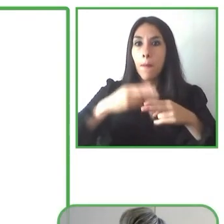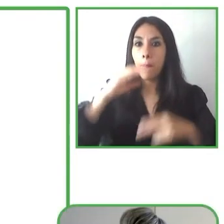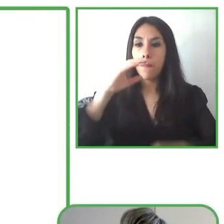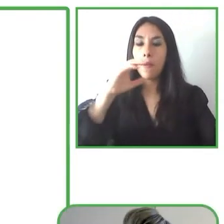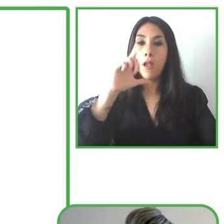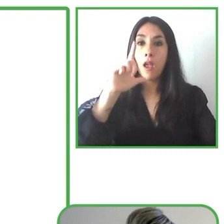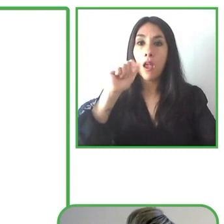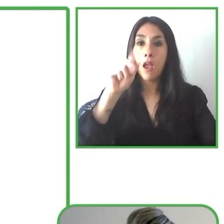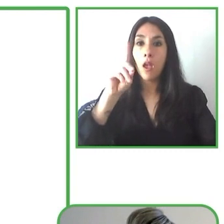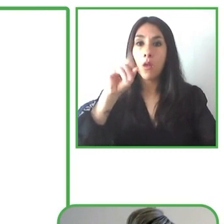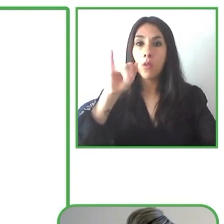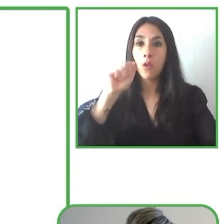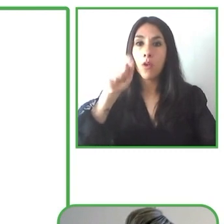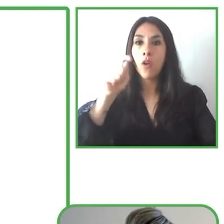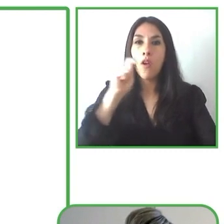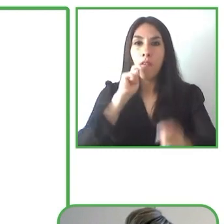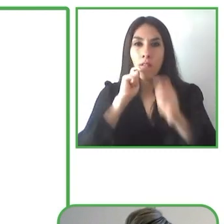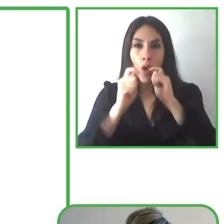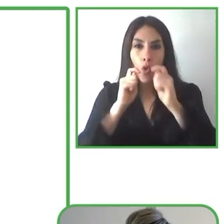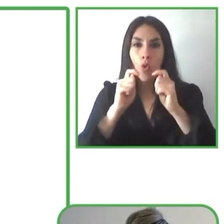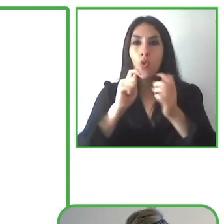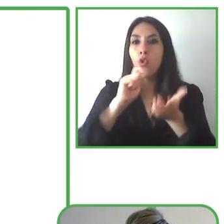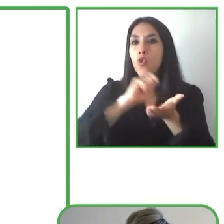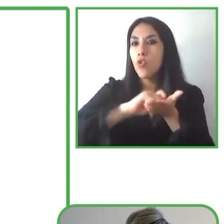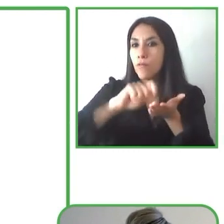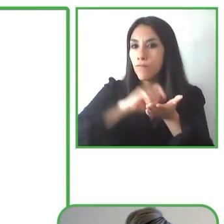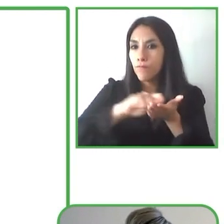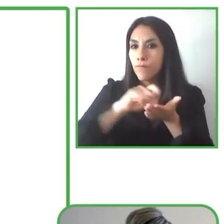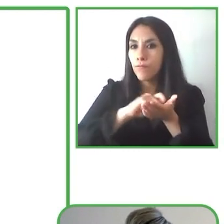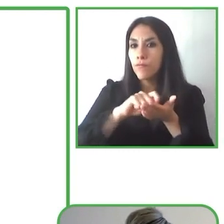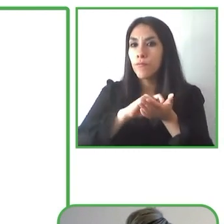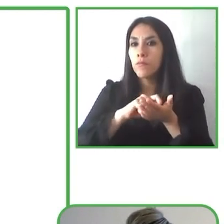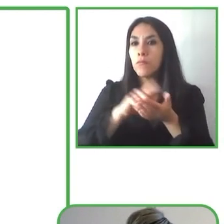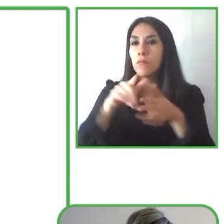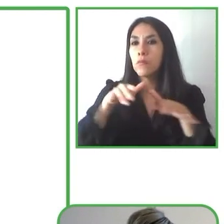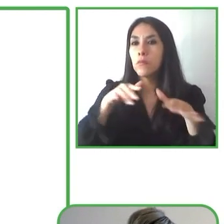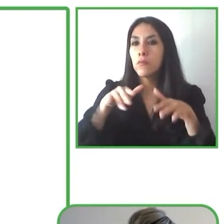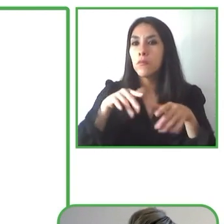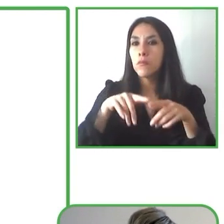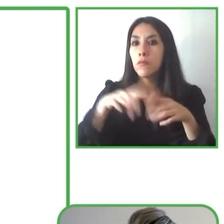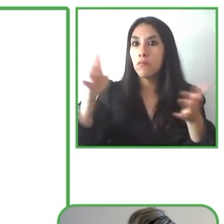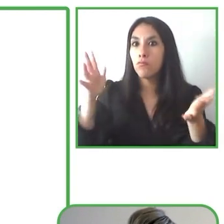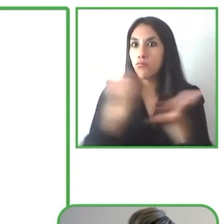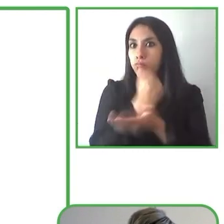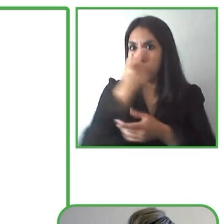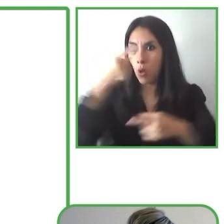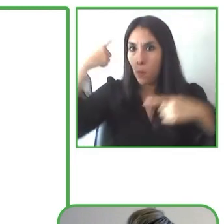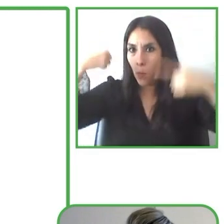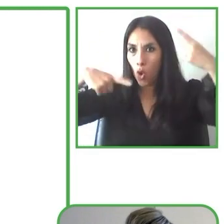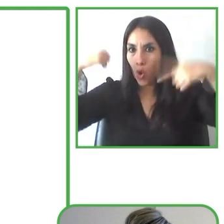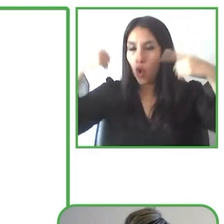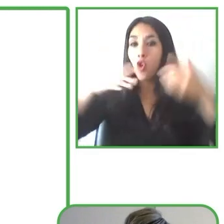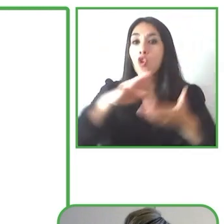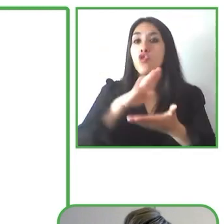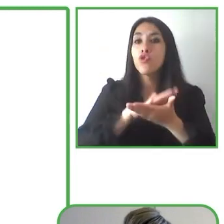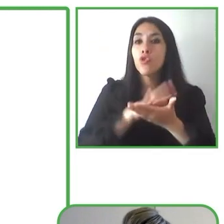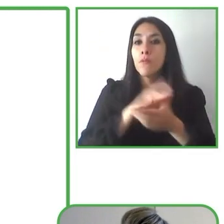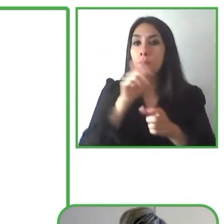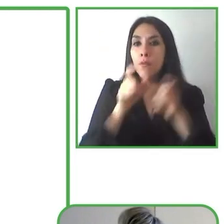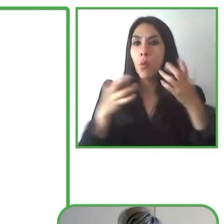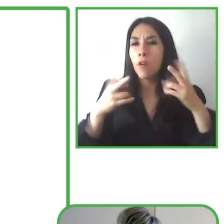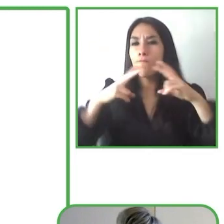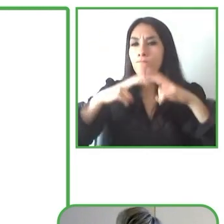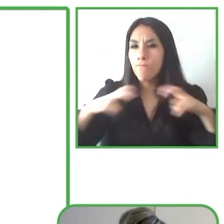política. Escuela de Gente, Comunicación y Inclusión es la ONG que creé